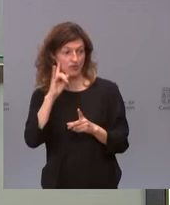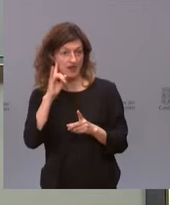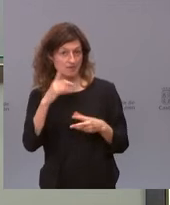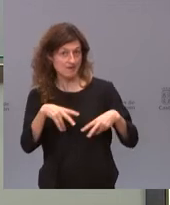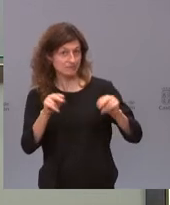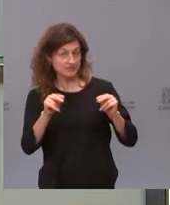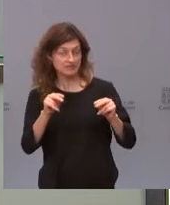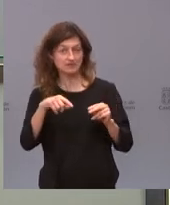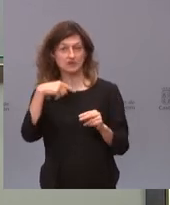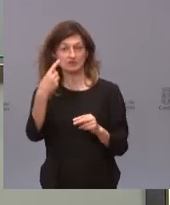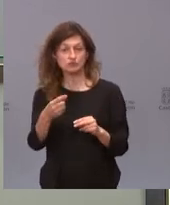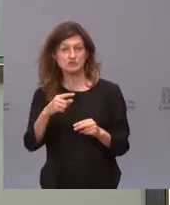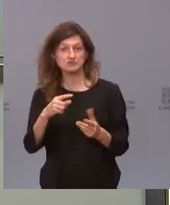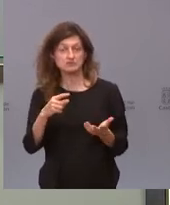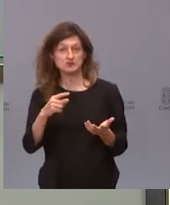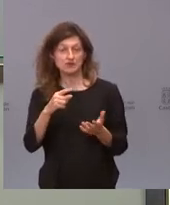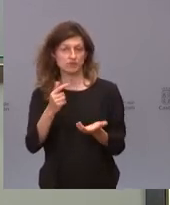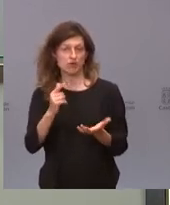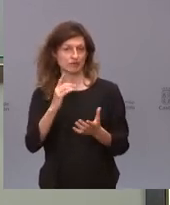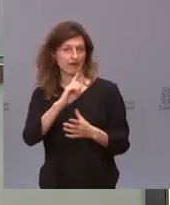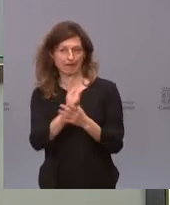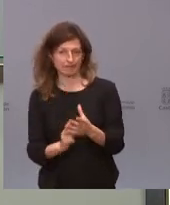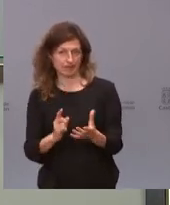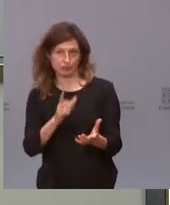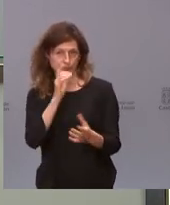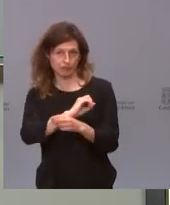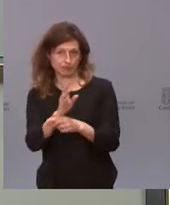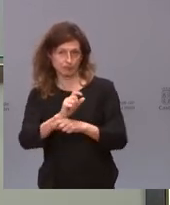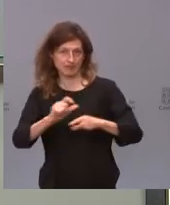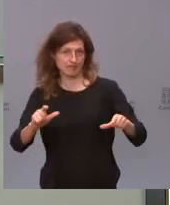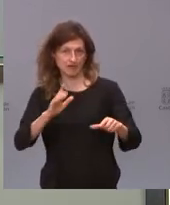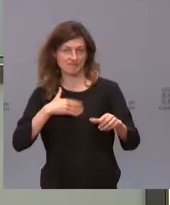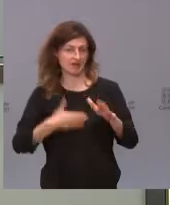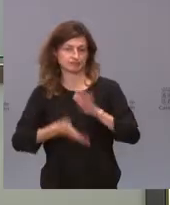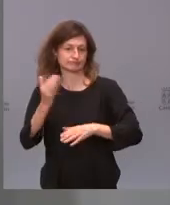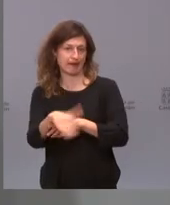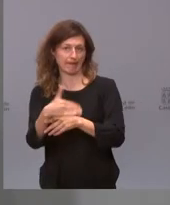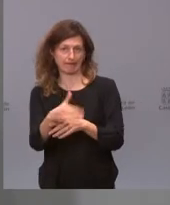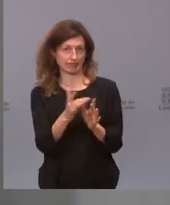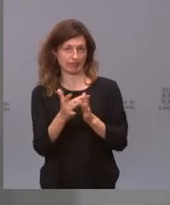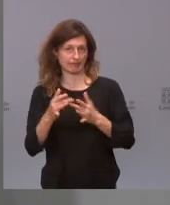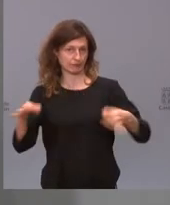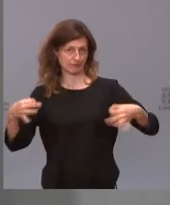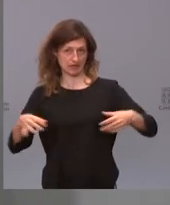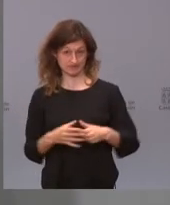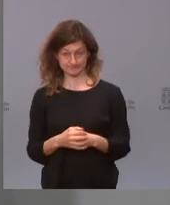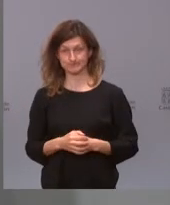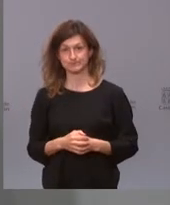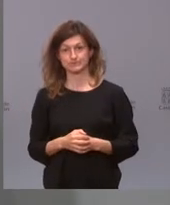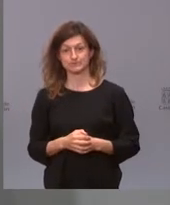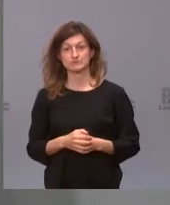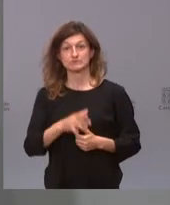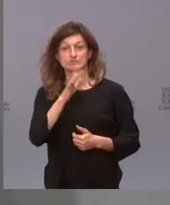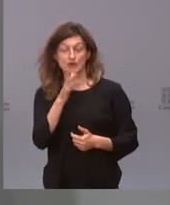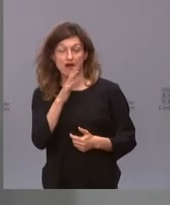que, como consecuencia de la fatiga pandémica, la gente también decida salir a la calle. Claro. El tema es que estamos en ese